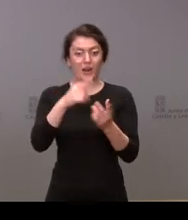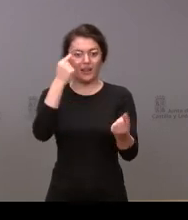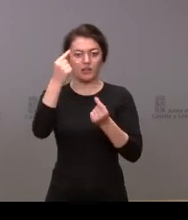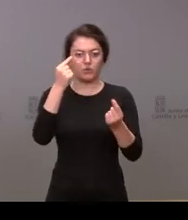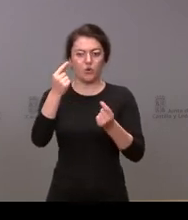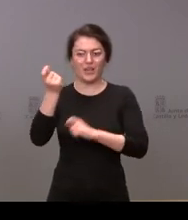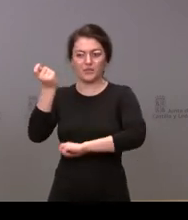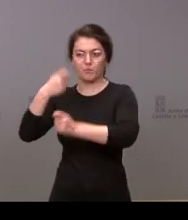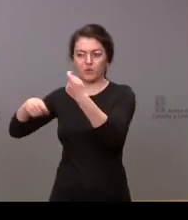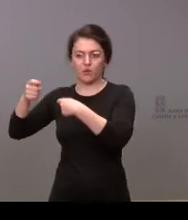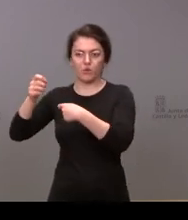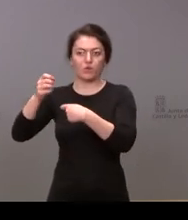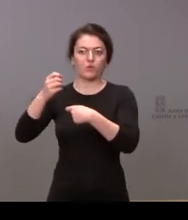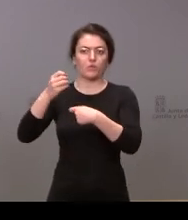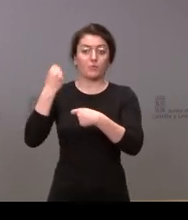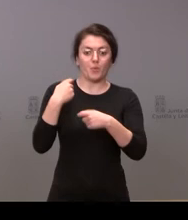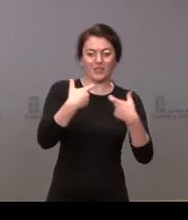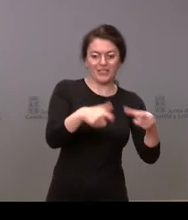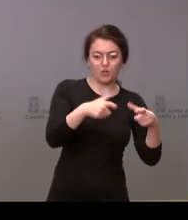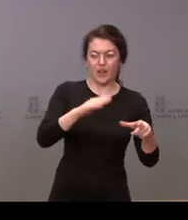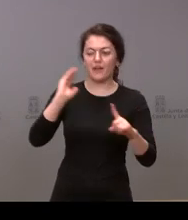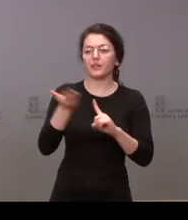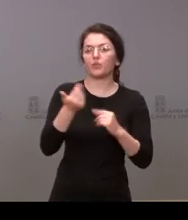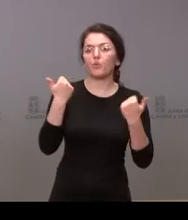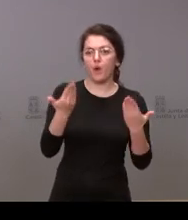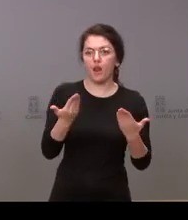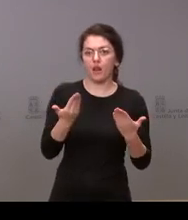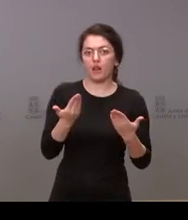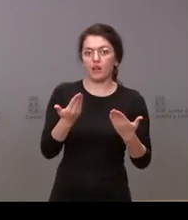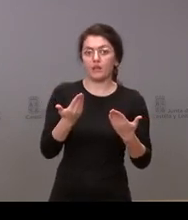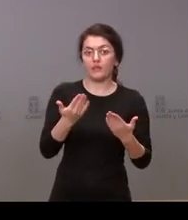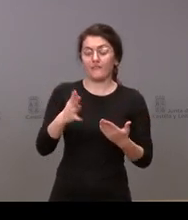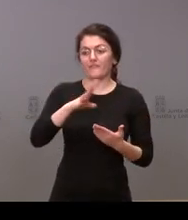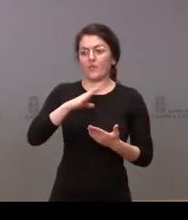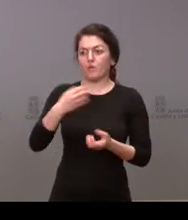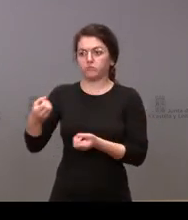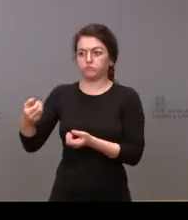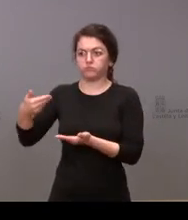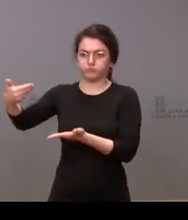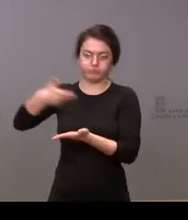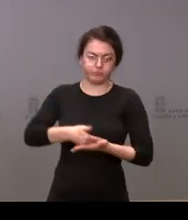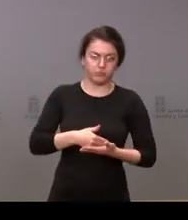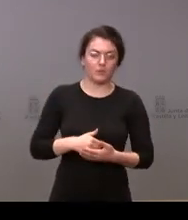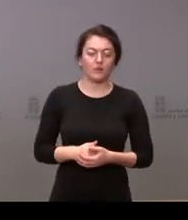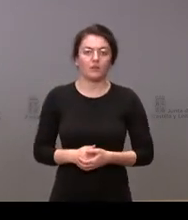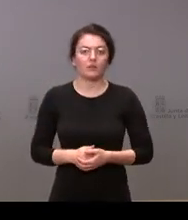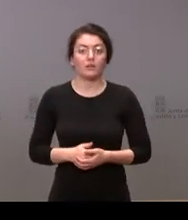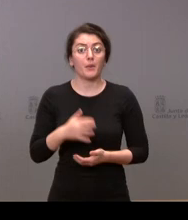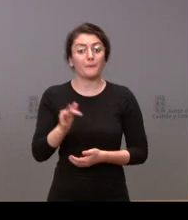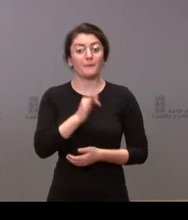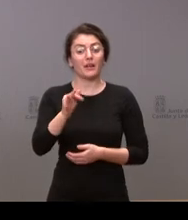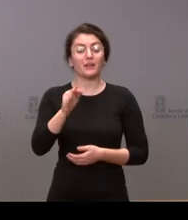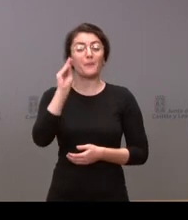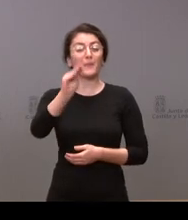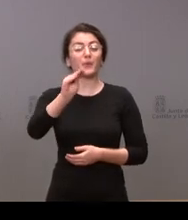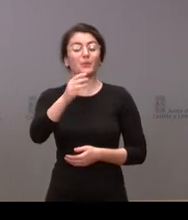productos o qué sectores se pueden ver más afectados nos hagáis llegar también a nosotros y preguntar al portavoz de la junta